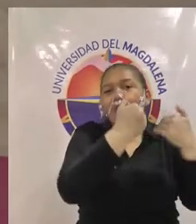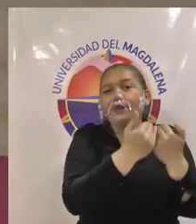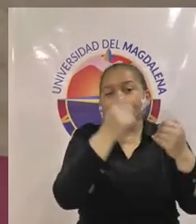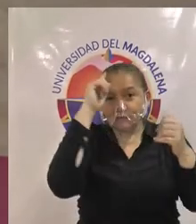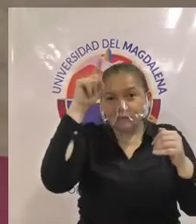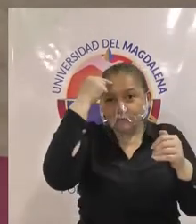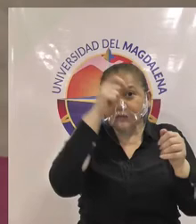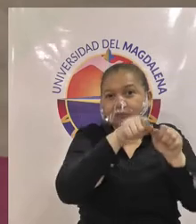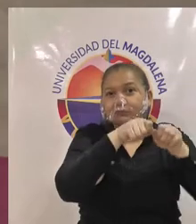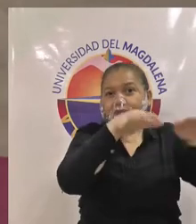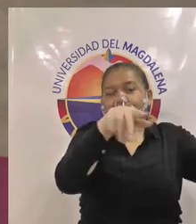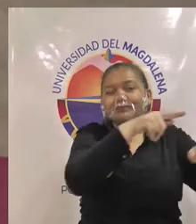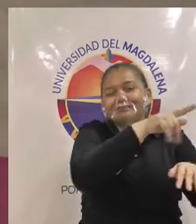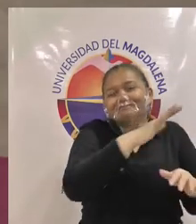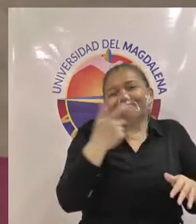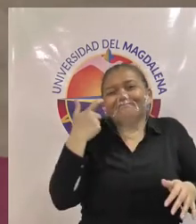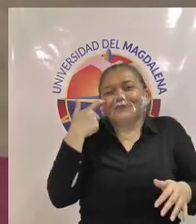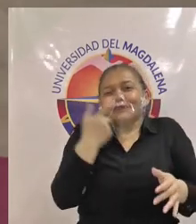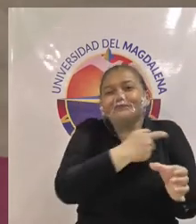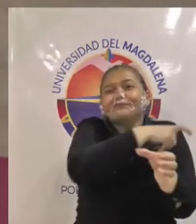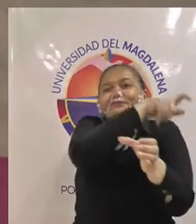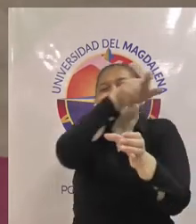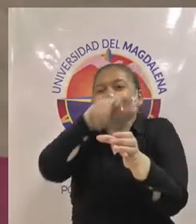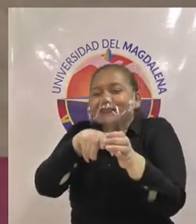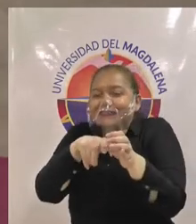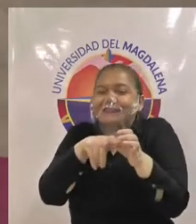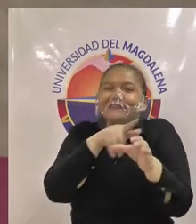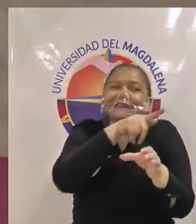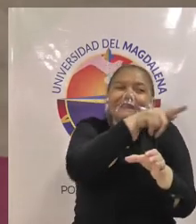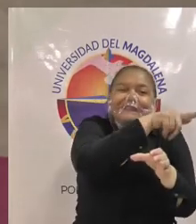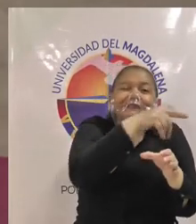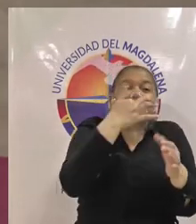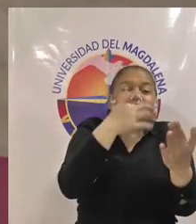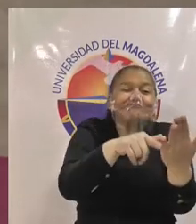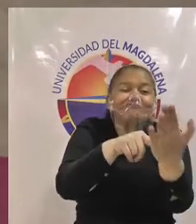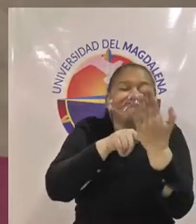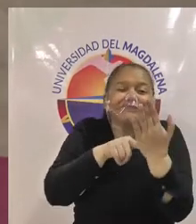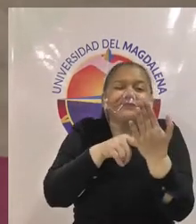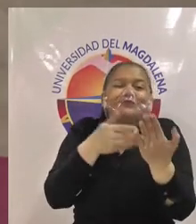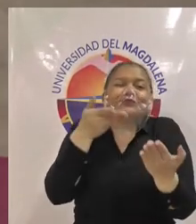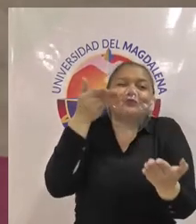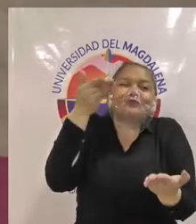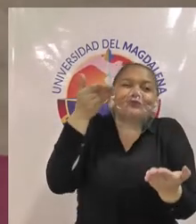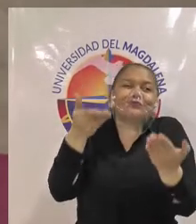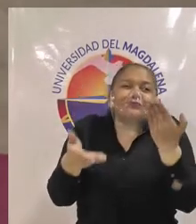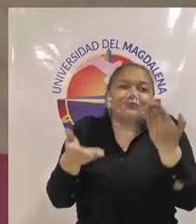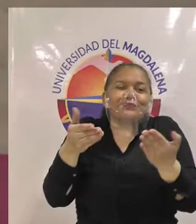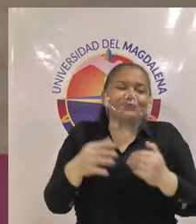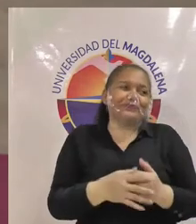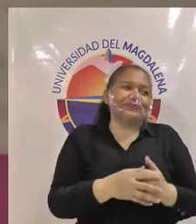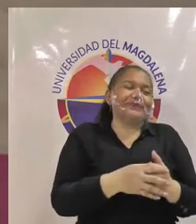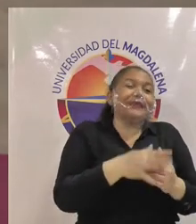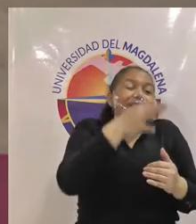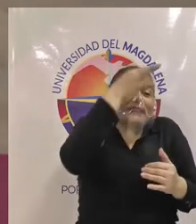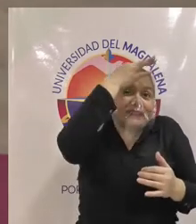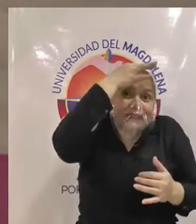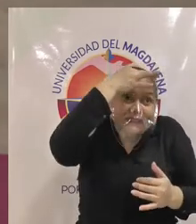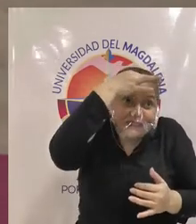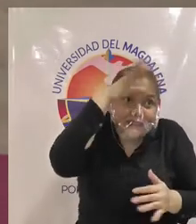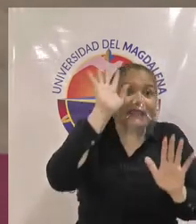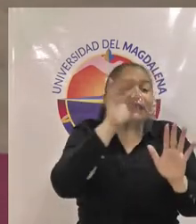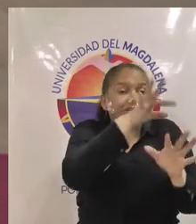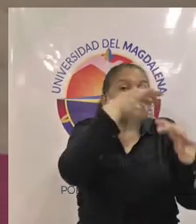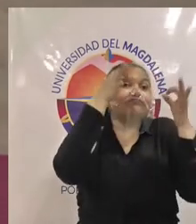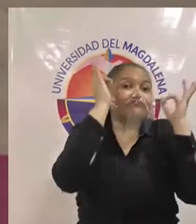Magdalena nos indican es que lo más probable es que entren a estudiar en la universidad del Magdalena